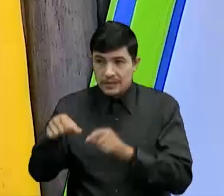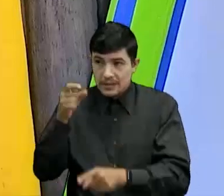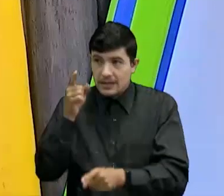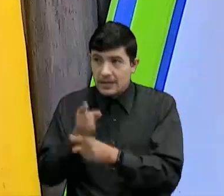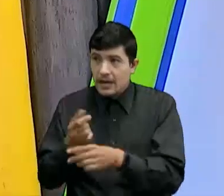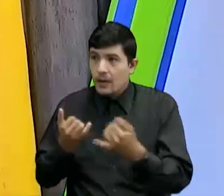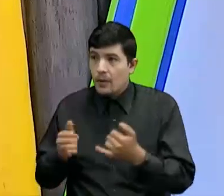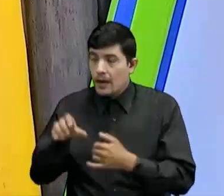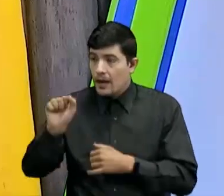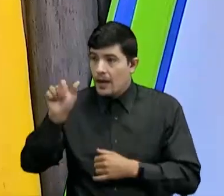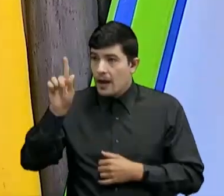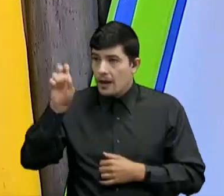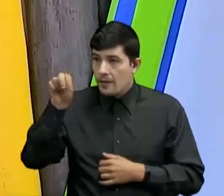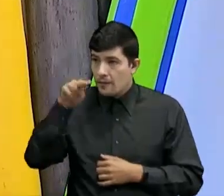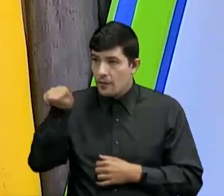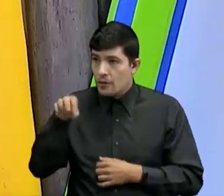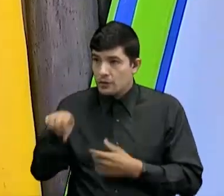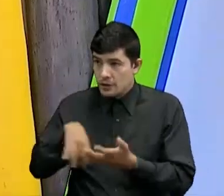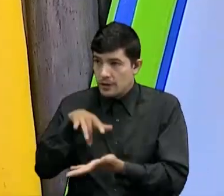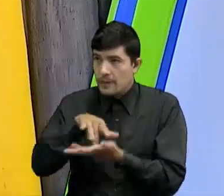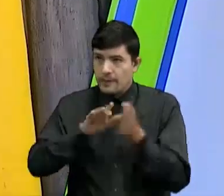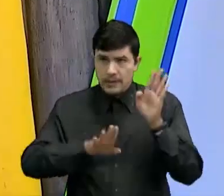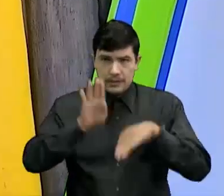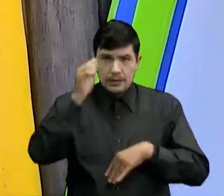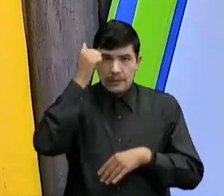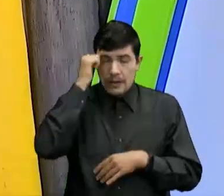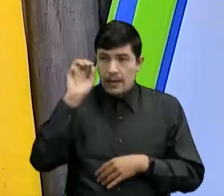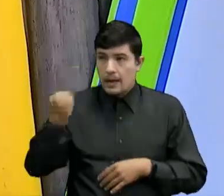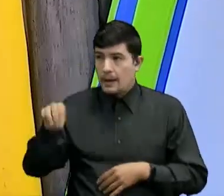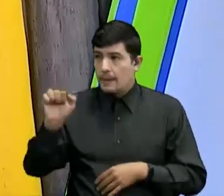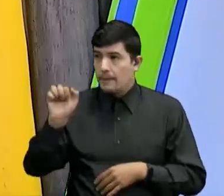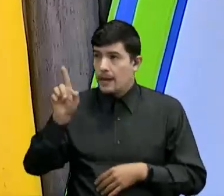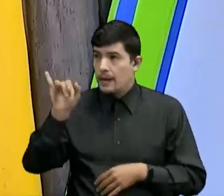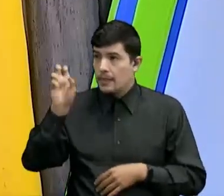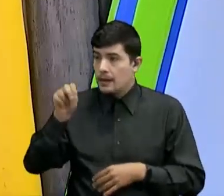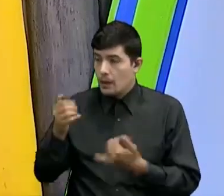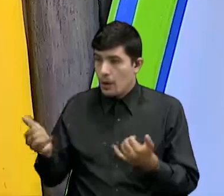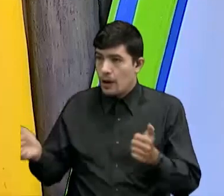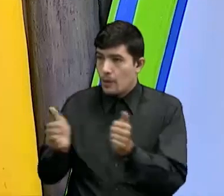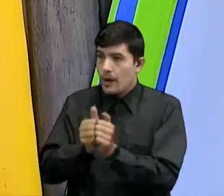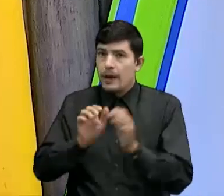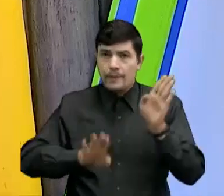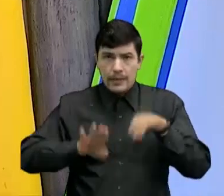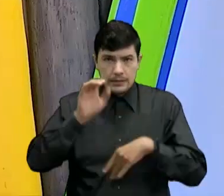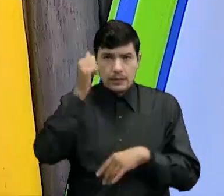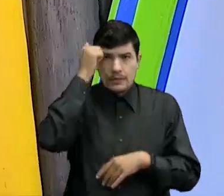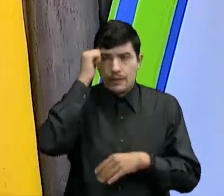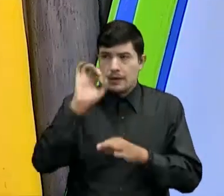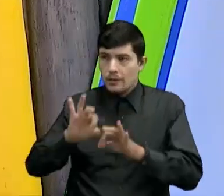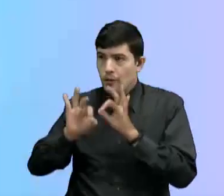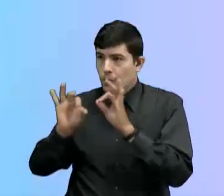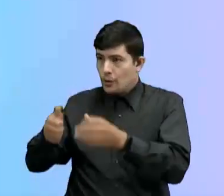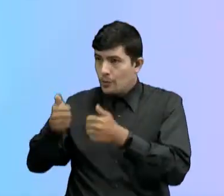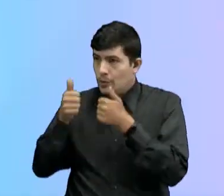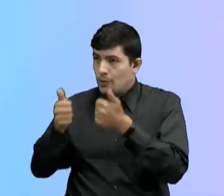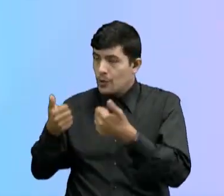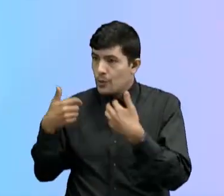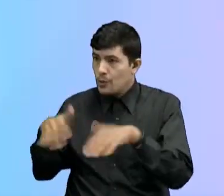Alfonso vino Presente Profe Excelente Martín nos acompaña hoy Presente Profe Muy bien